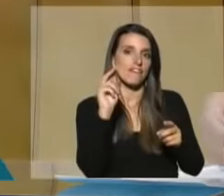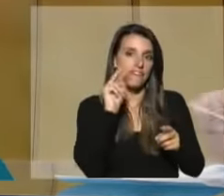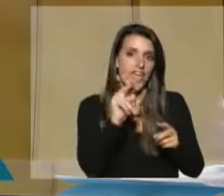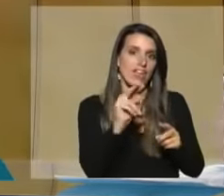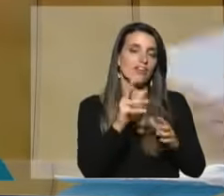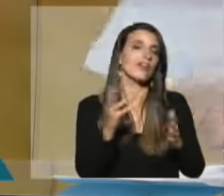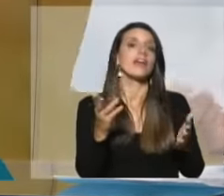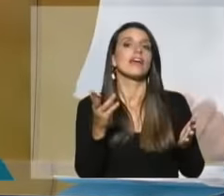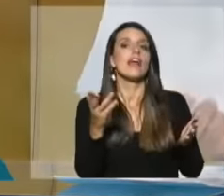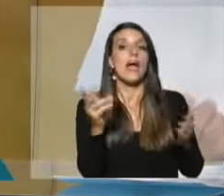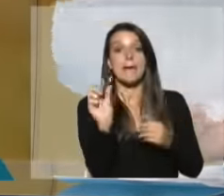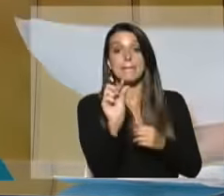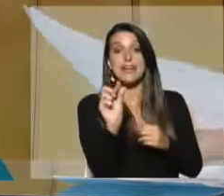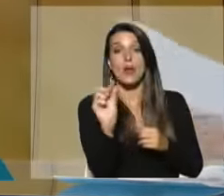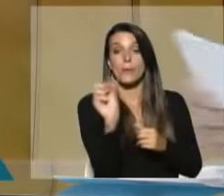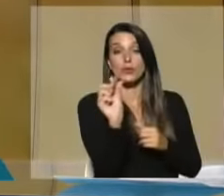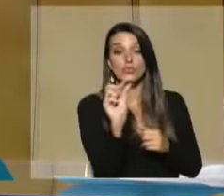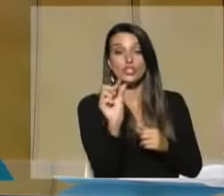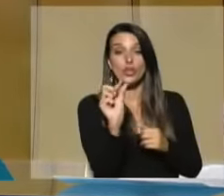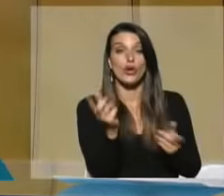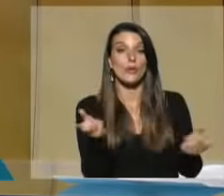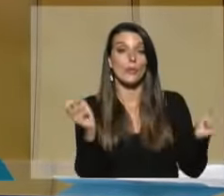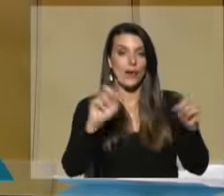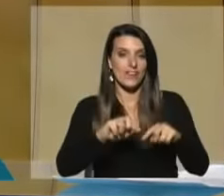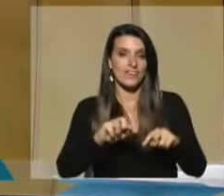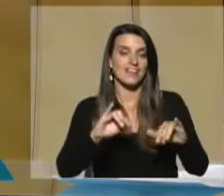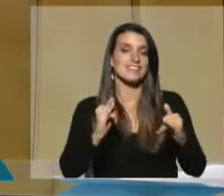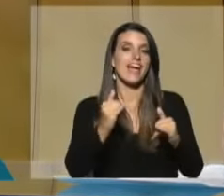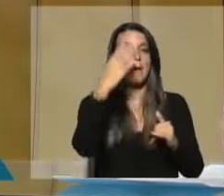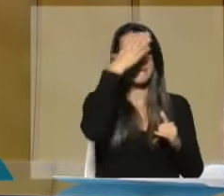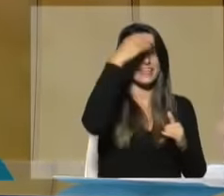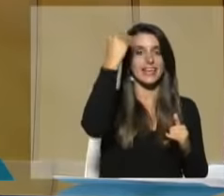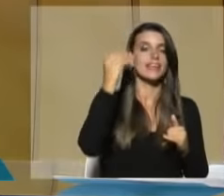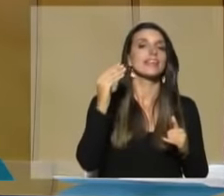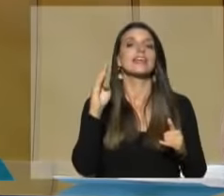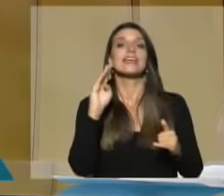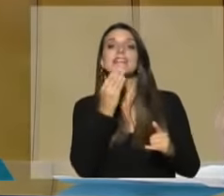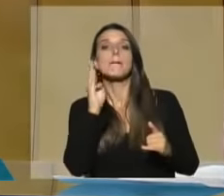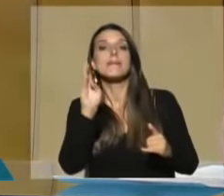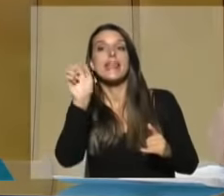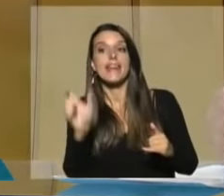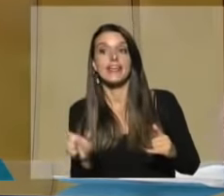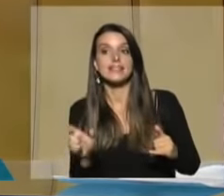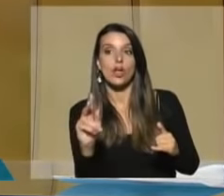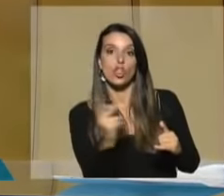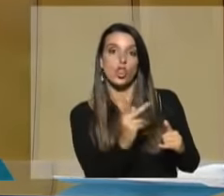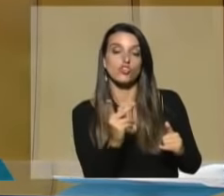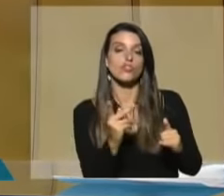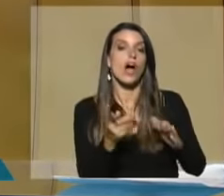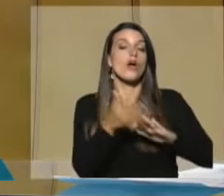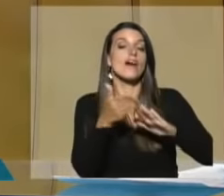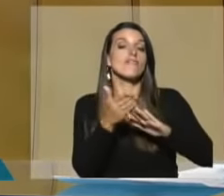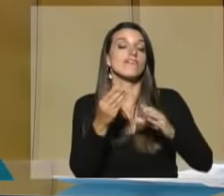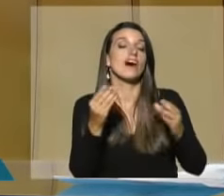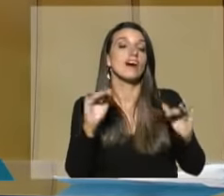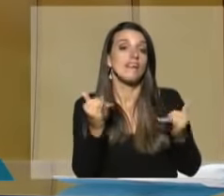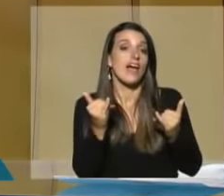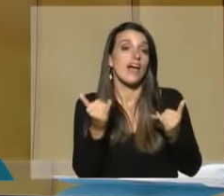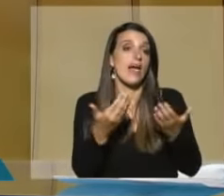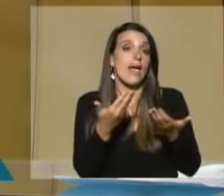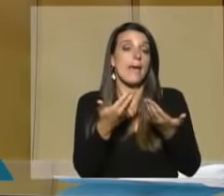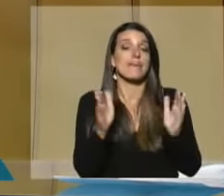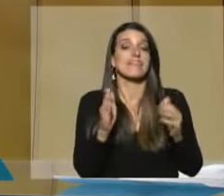están haciendo. Nos esperan unos minutitos nada más, estamos con Rafael Miguelini, con Gustavo Penadez, se viene el tramo donde ellos,